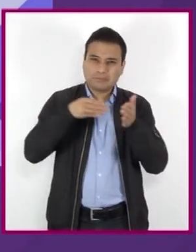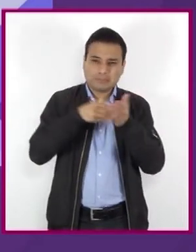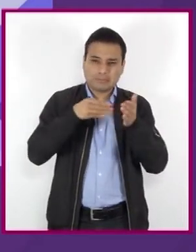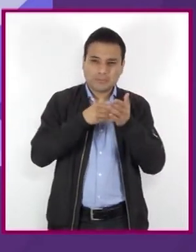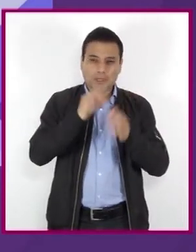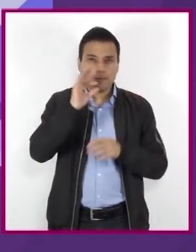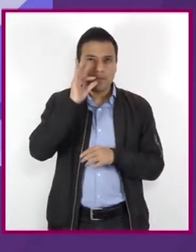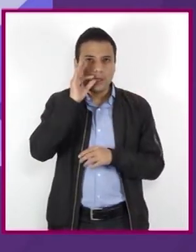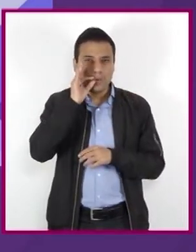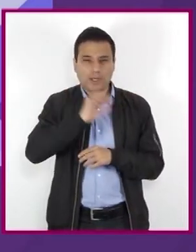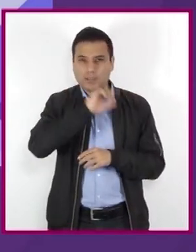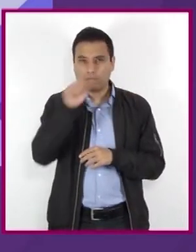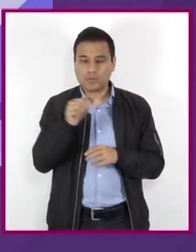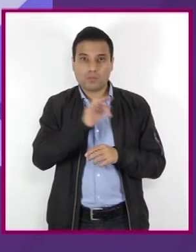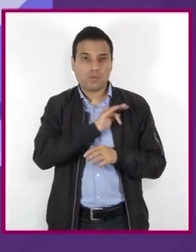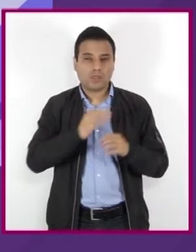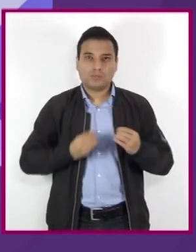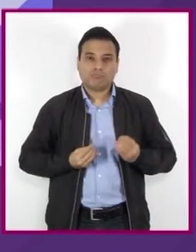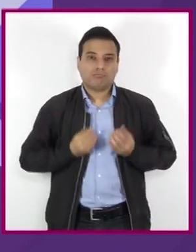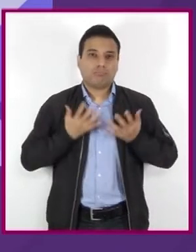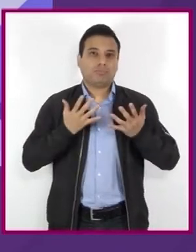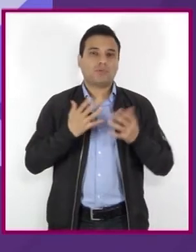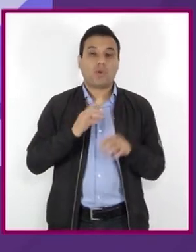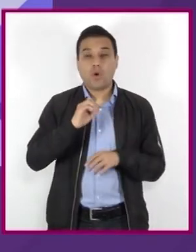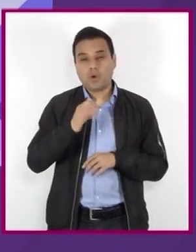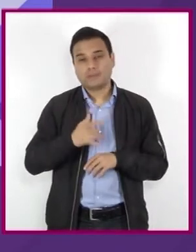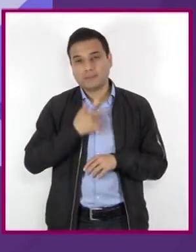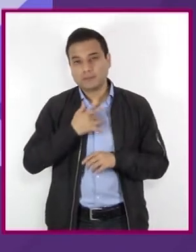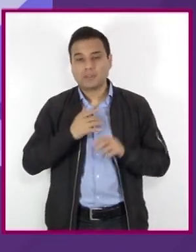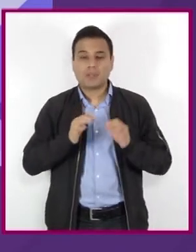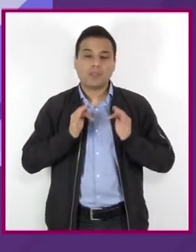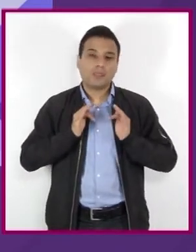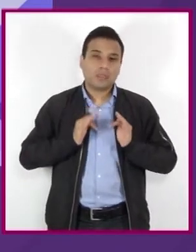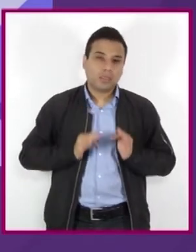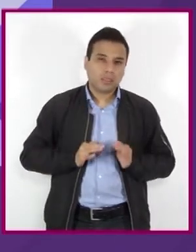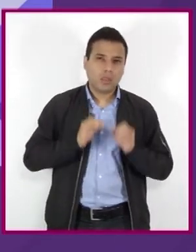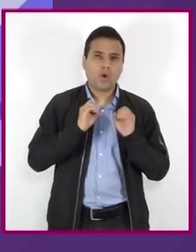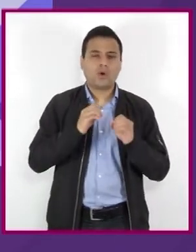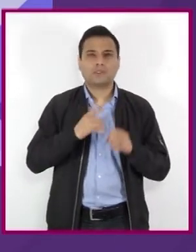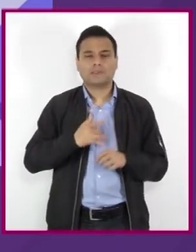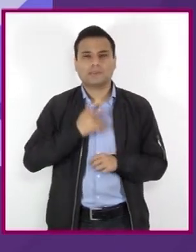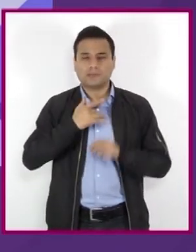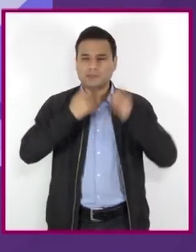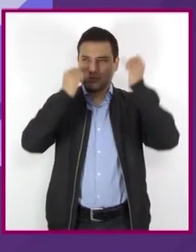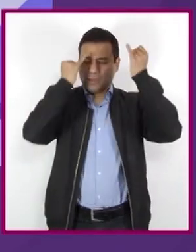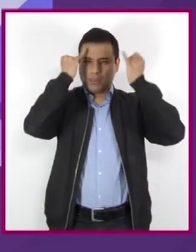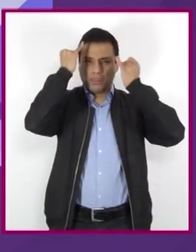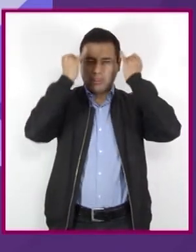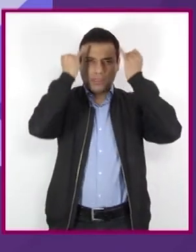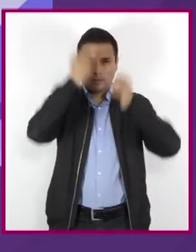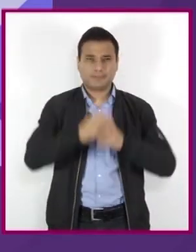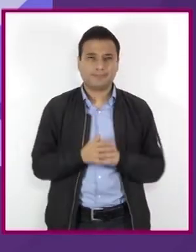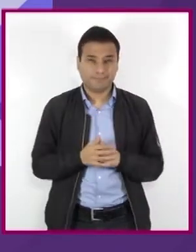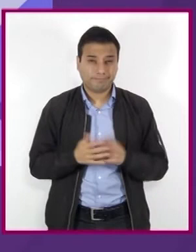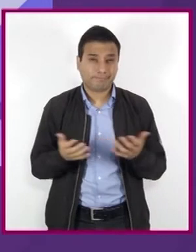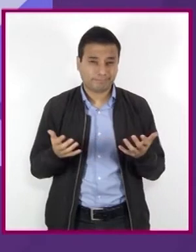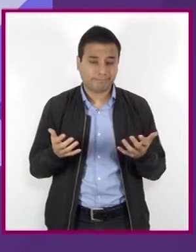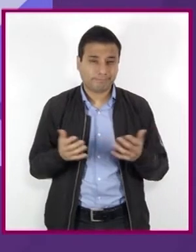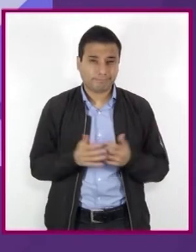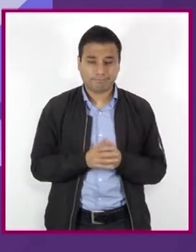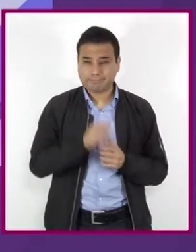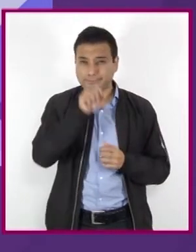produce efectos euforizantes, relajantes y de intensificación perceptual, incluyendo cierta